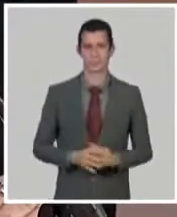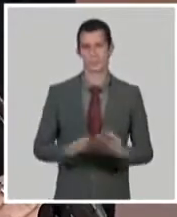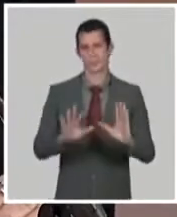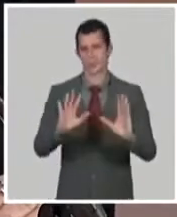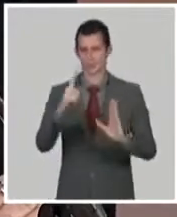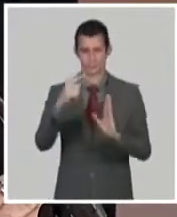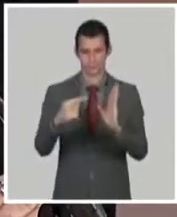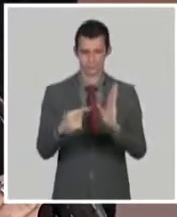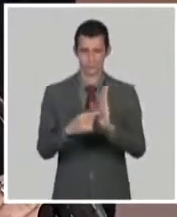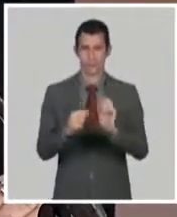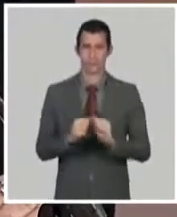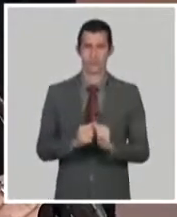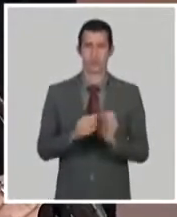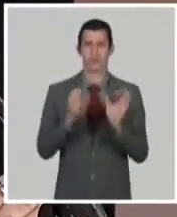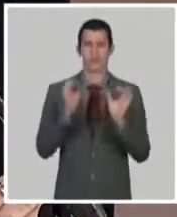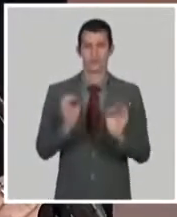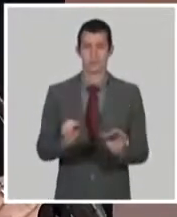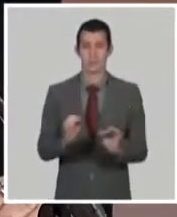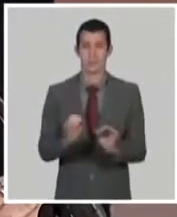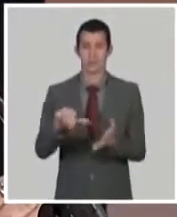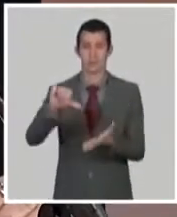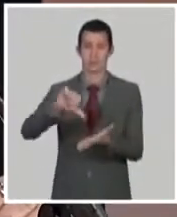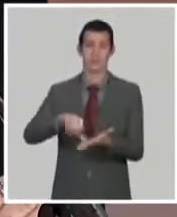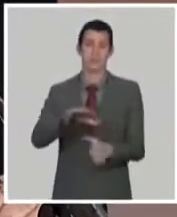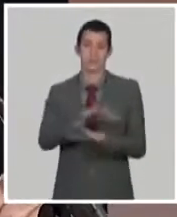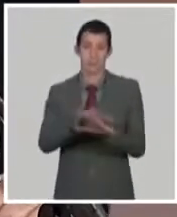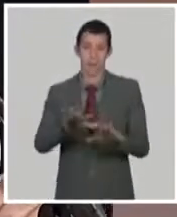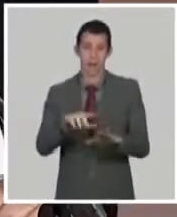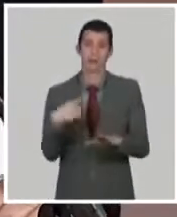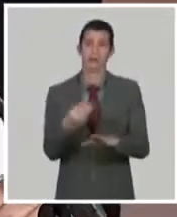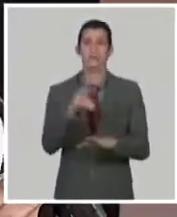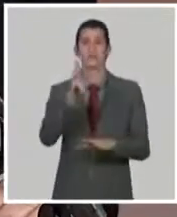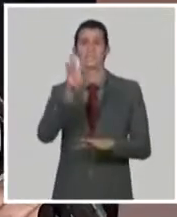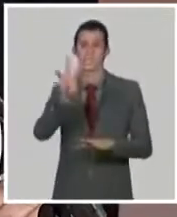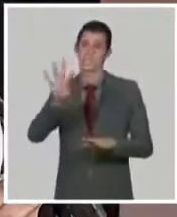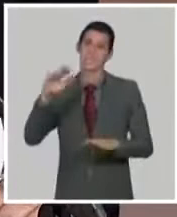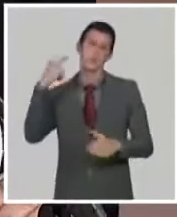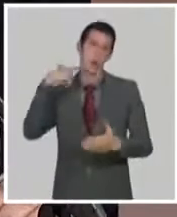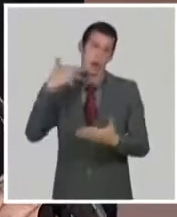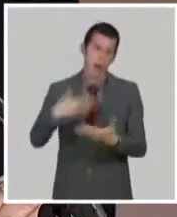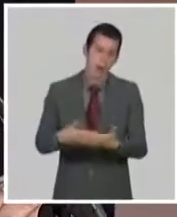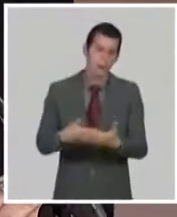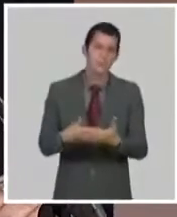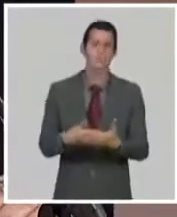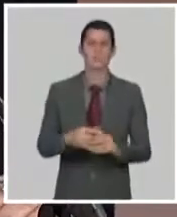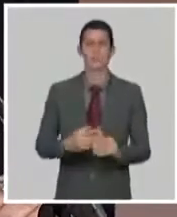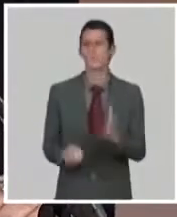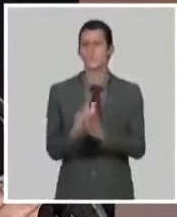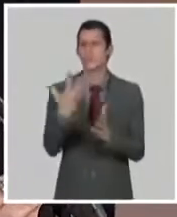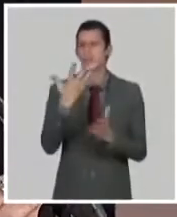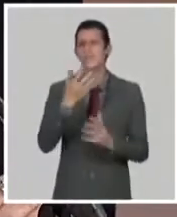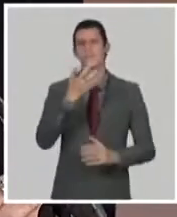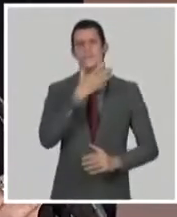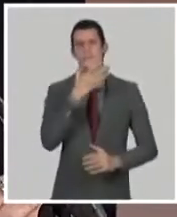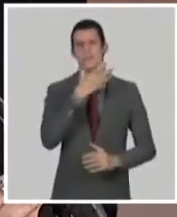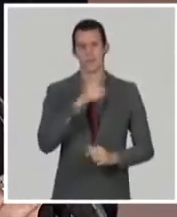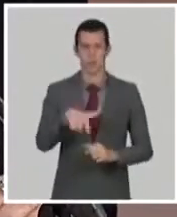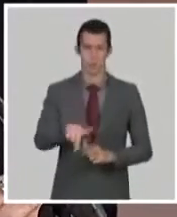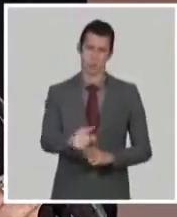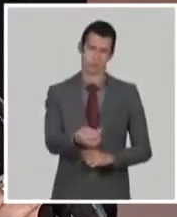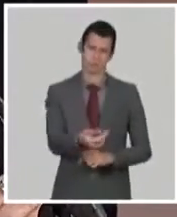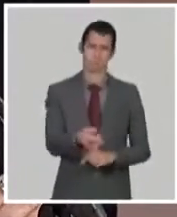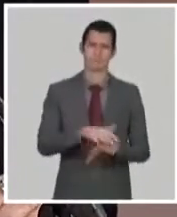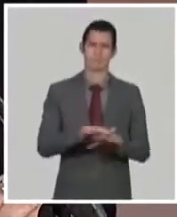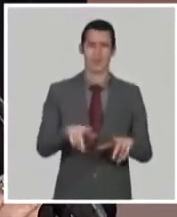Biotecnología, que por cierto cumple 35 años, es fundado por FIDER este año. ¿Julio de este año? Julio de este año, primero de julio de este año, también